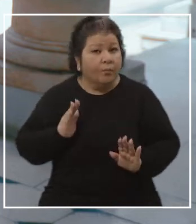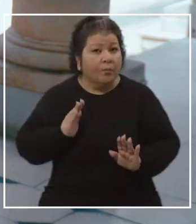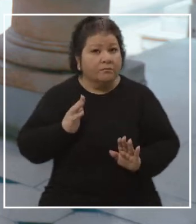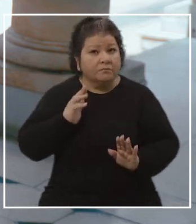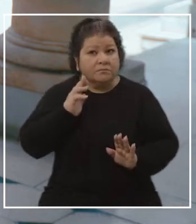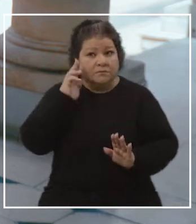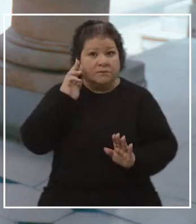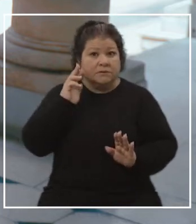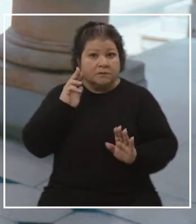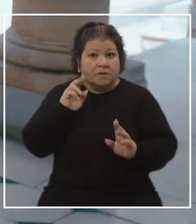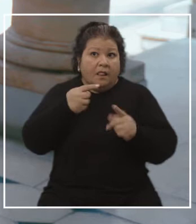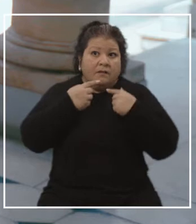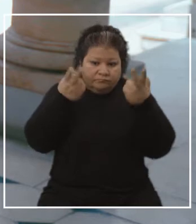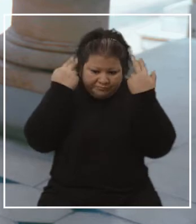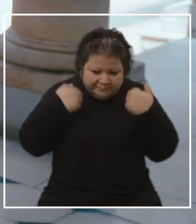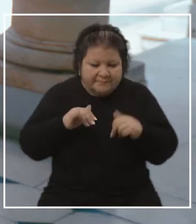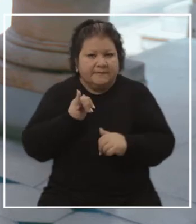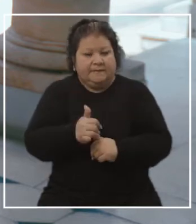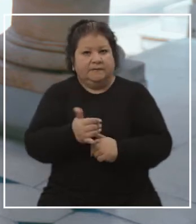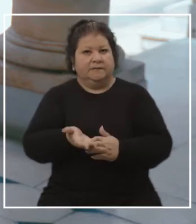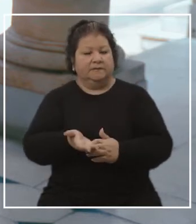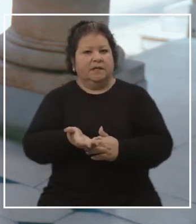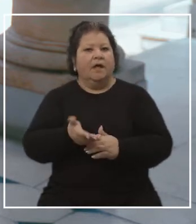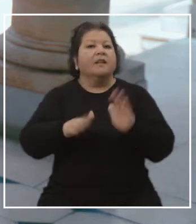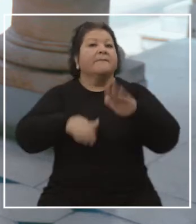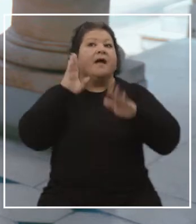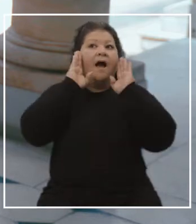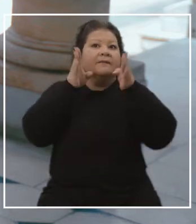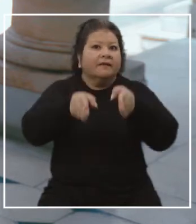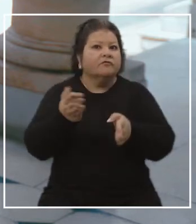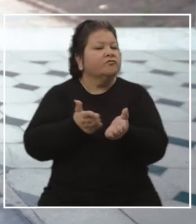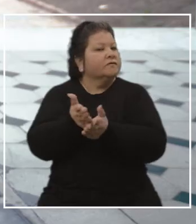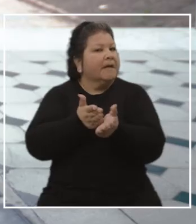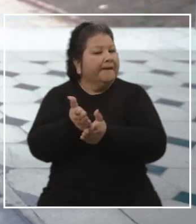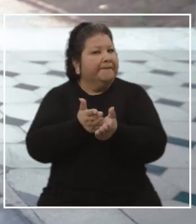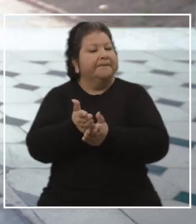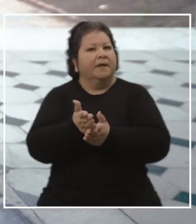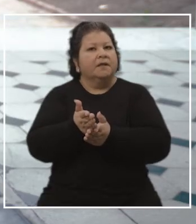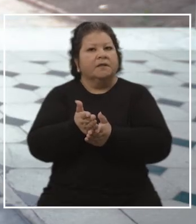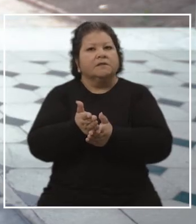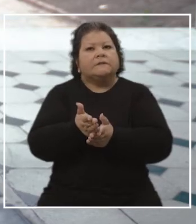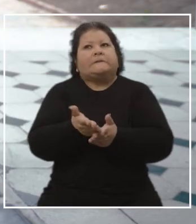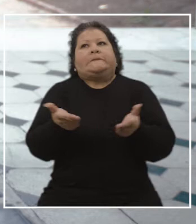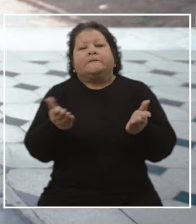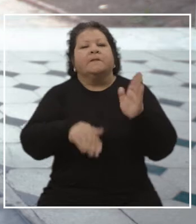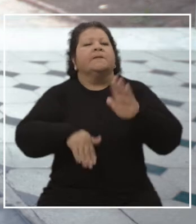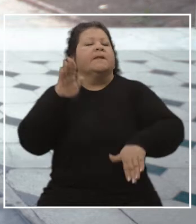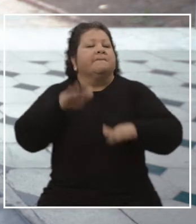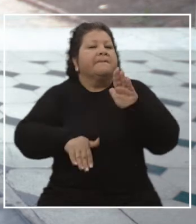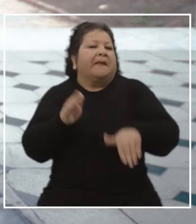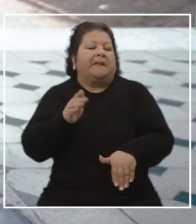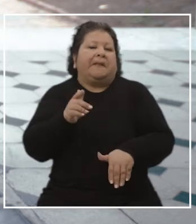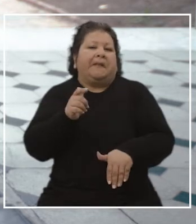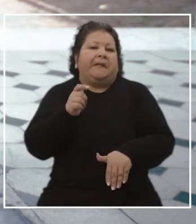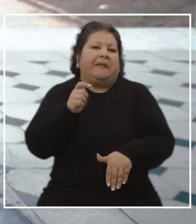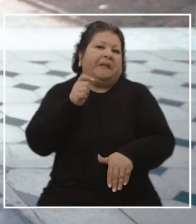Entonces, simplemente eso, ¿no? Estar atento a cómo uno utiliza la plataforma. Yo creo que debe ser, depende de la franca edad también, ¿no? Yo